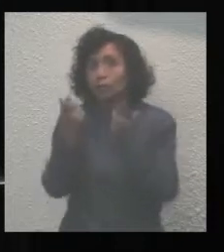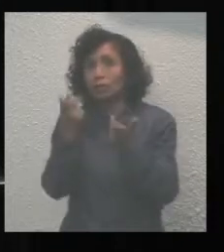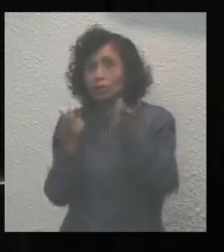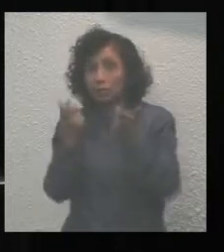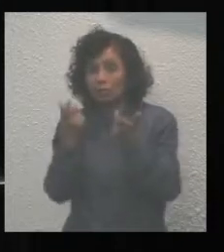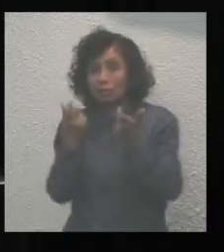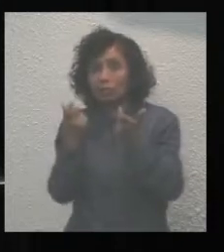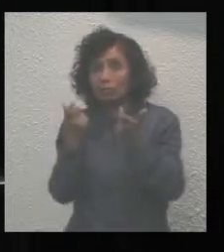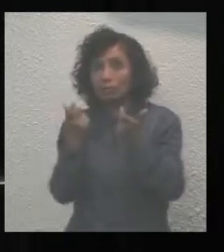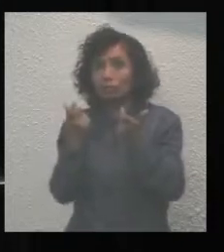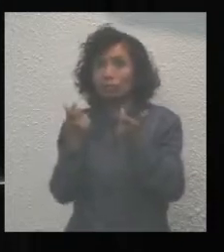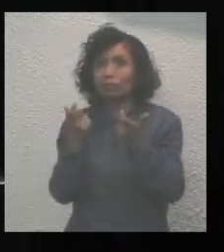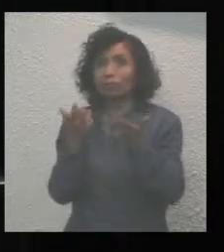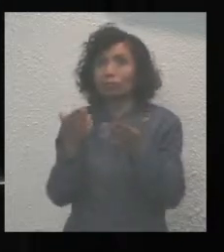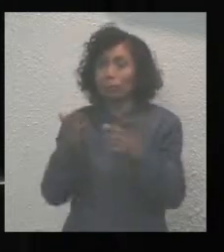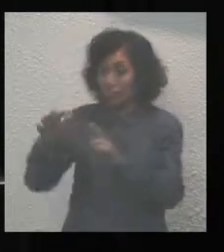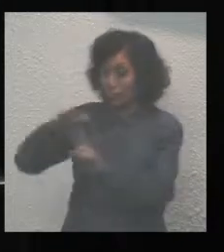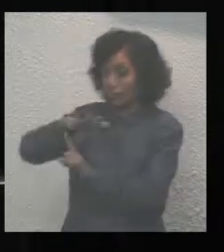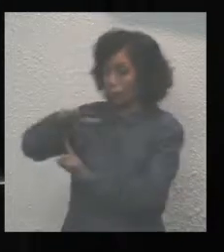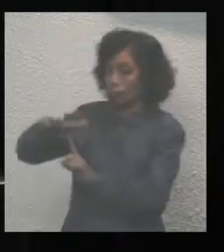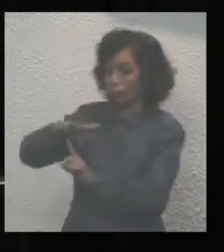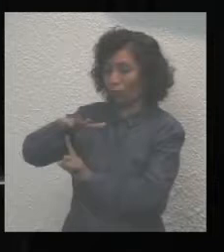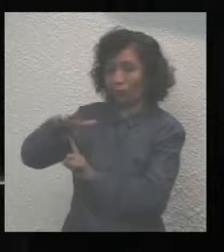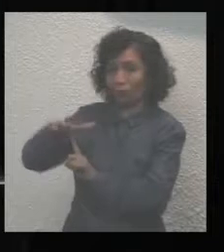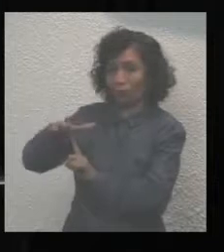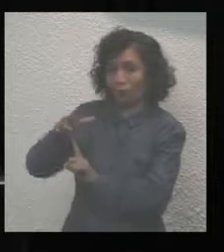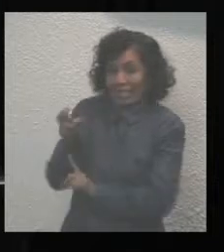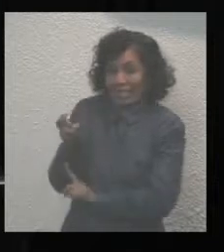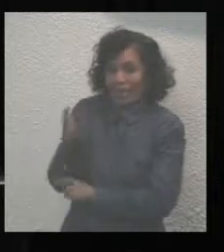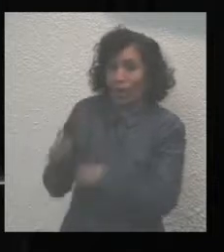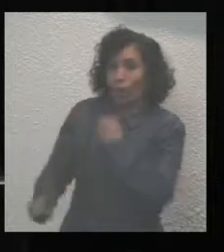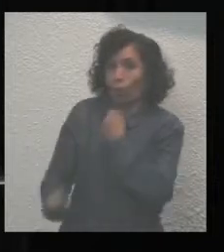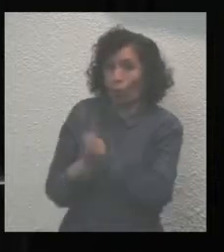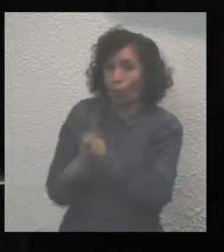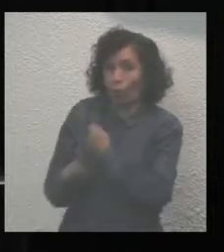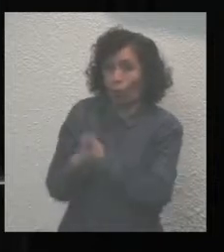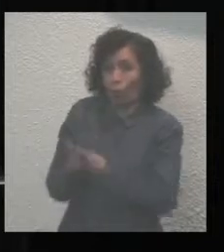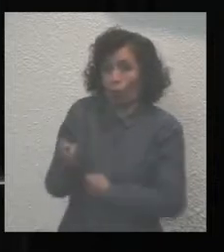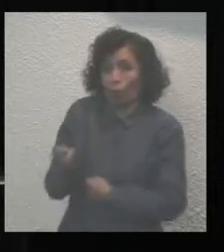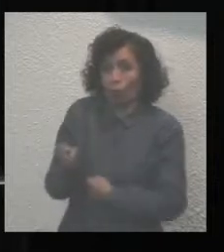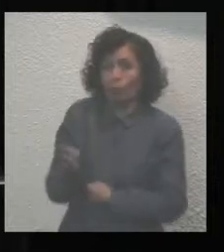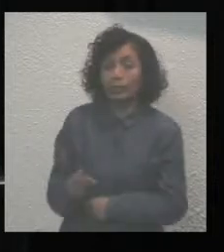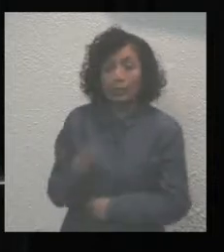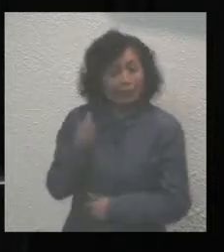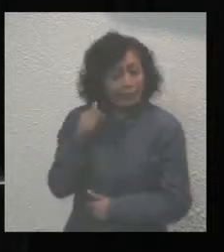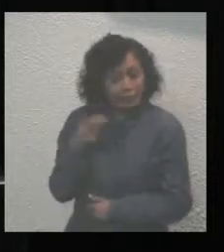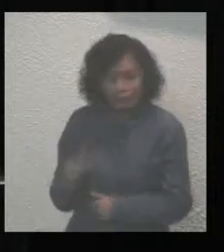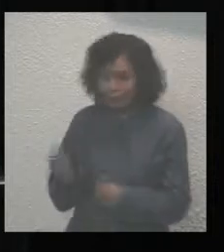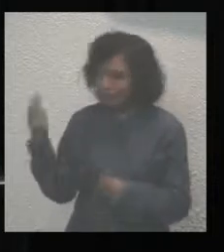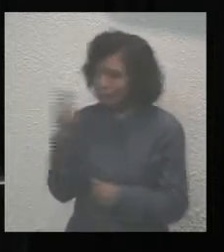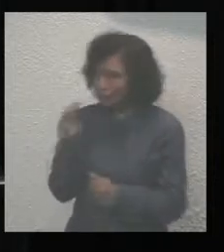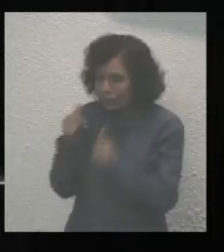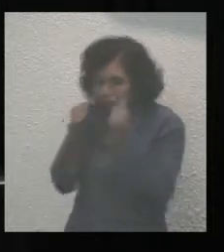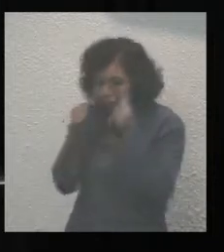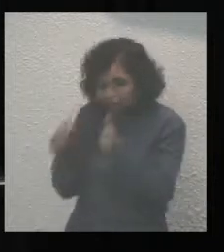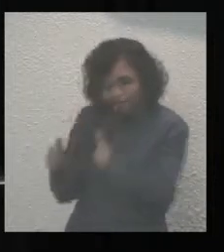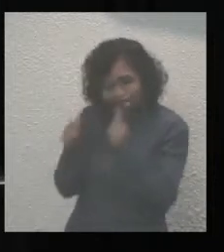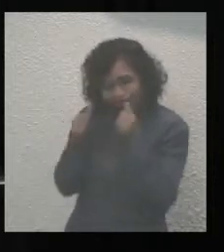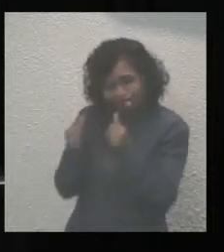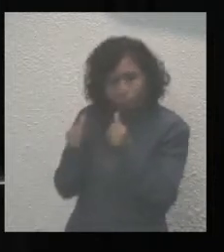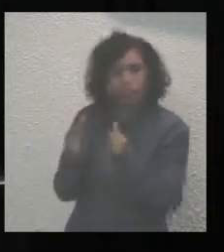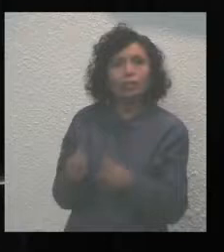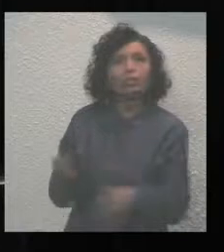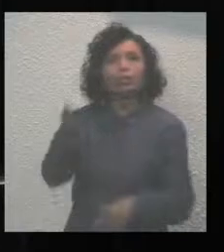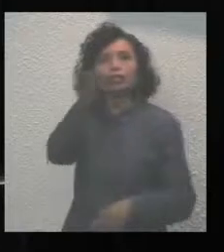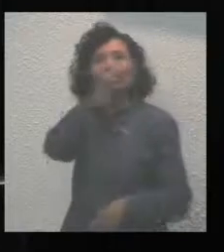sostenible del medio ambiente, lo que genera un foco de atención en el que todos debemos